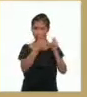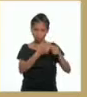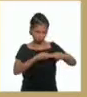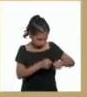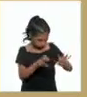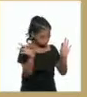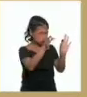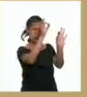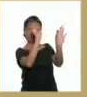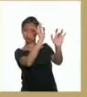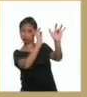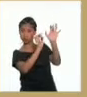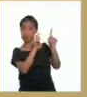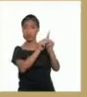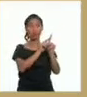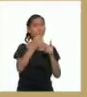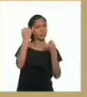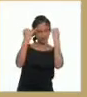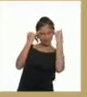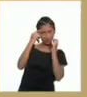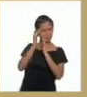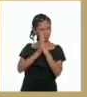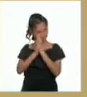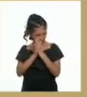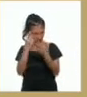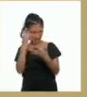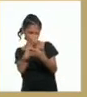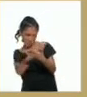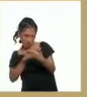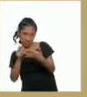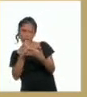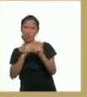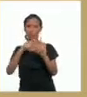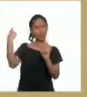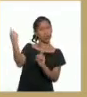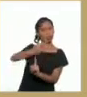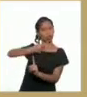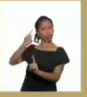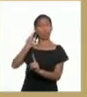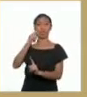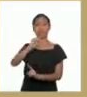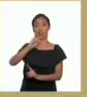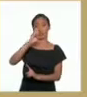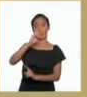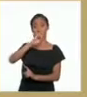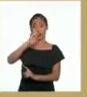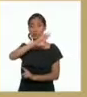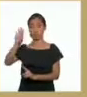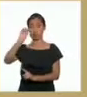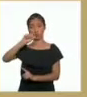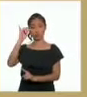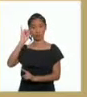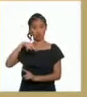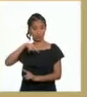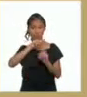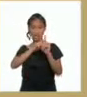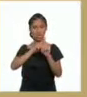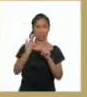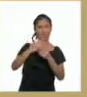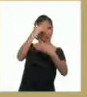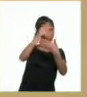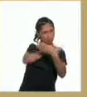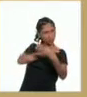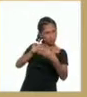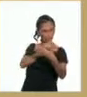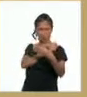ideales de libertad y autonomía lo llevaron a escribir como el solitario de Sayán cartas criticando al gobierno del libertador don José de San Martín